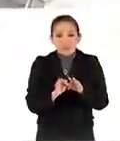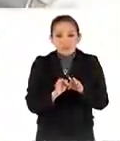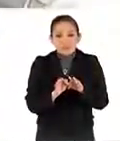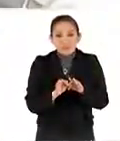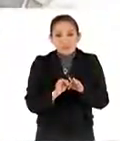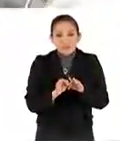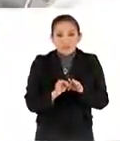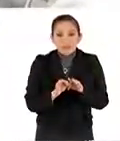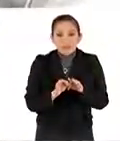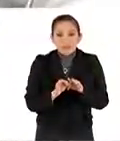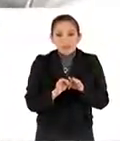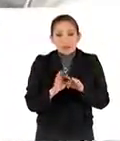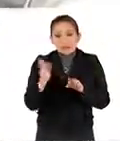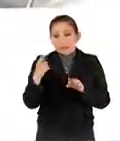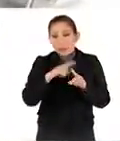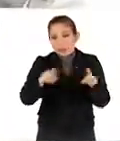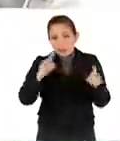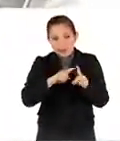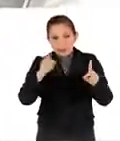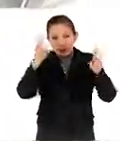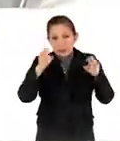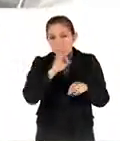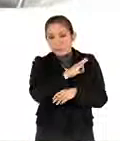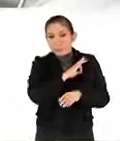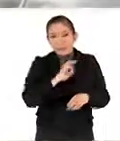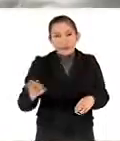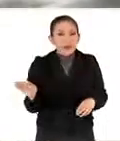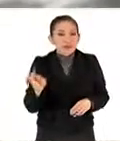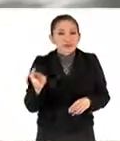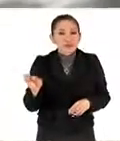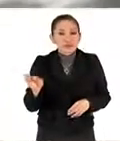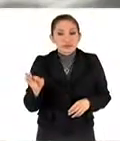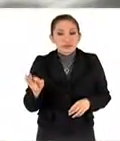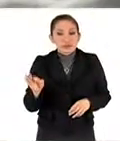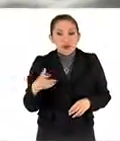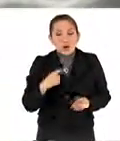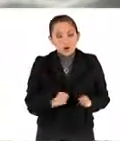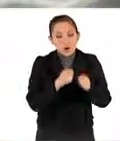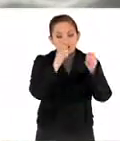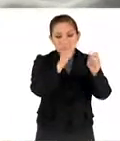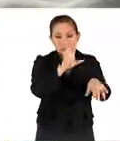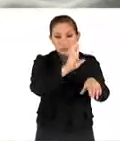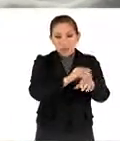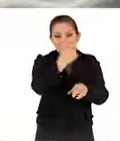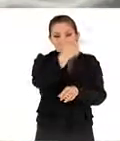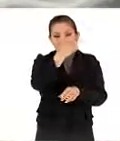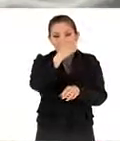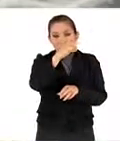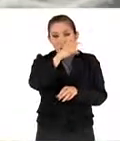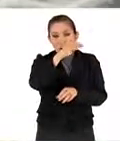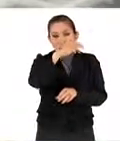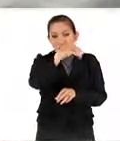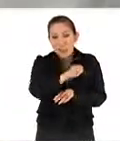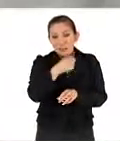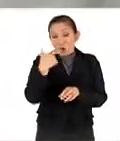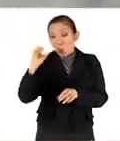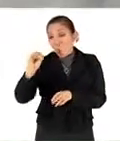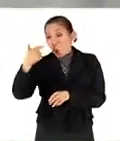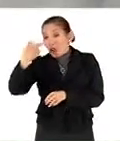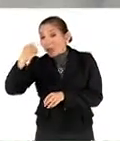En varios casos se puede dar la patente sobre genomas y genes